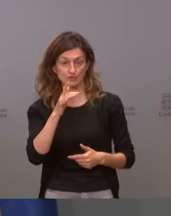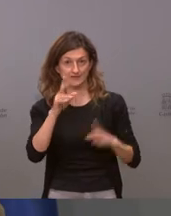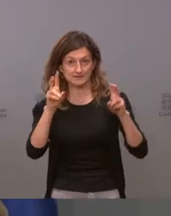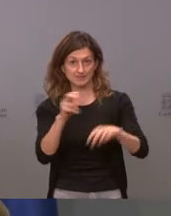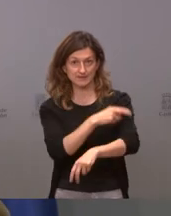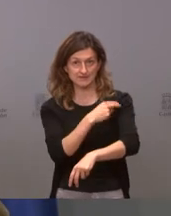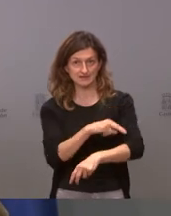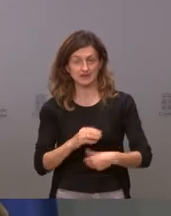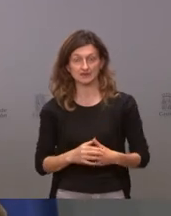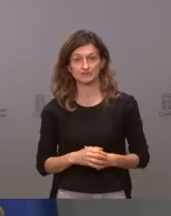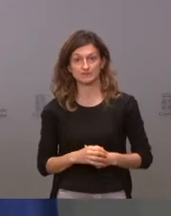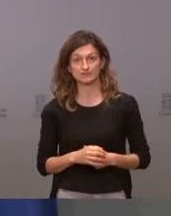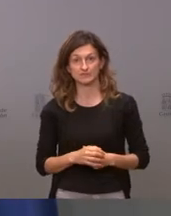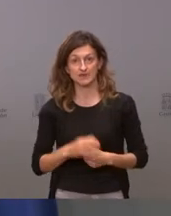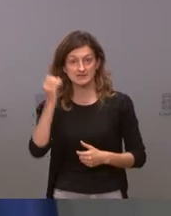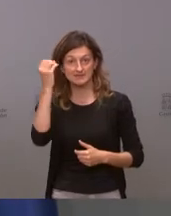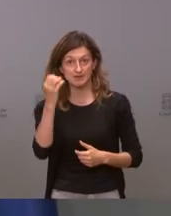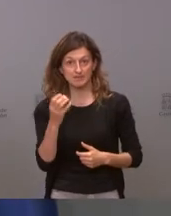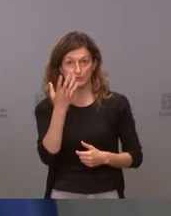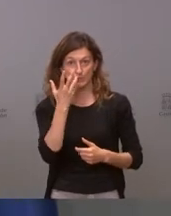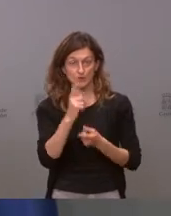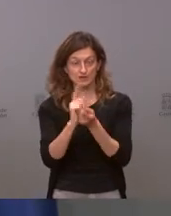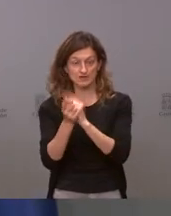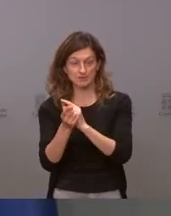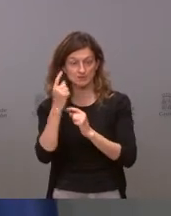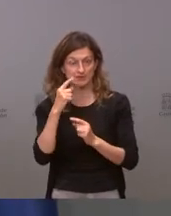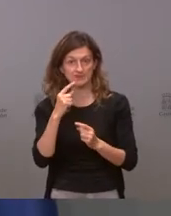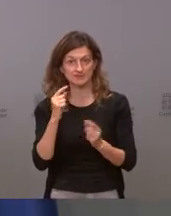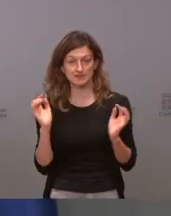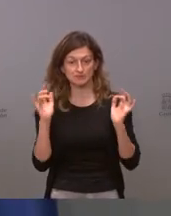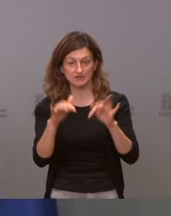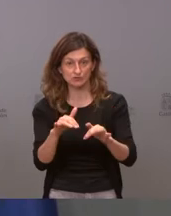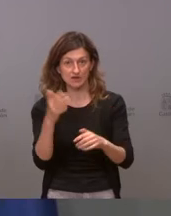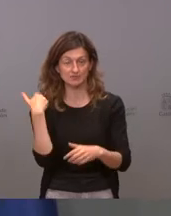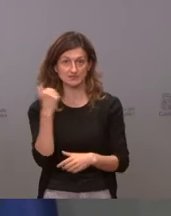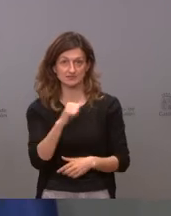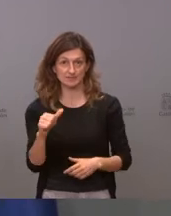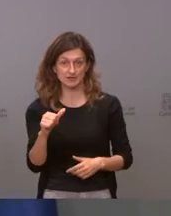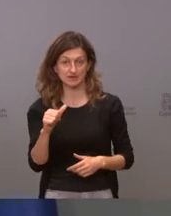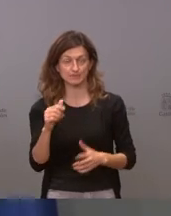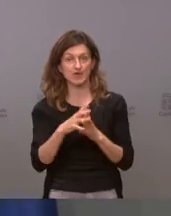sanitaria sobre los cambios en el semáforo saben ustedes que en el interterritorial de la semana pasada se acordó